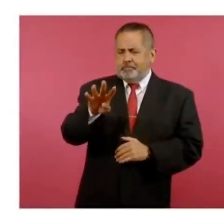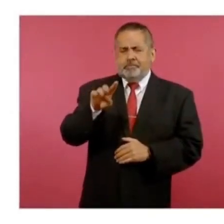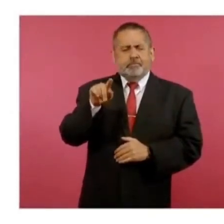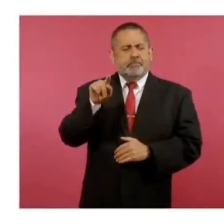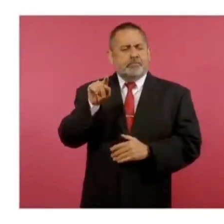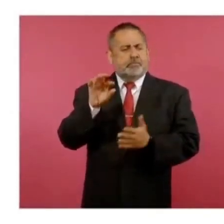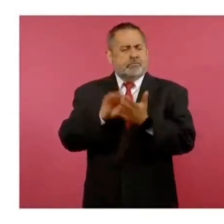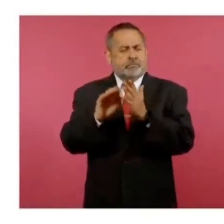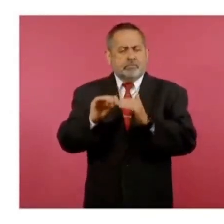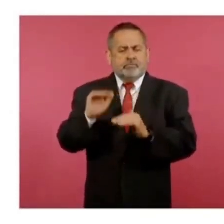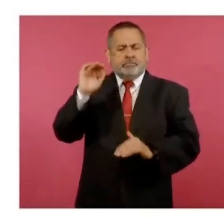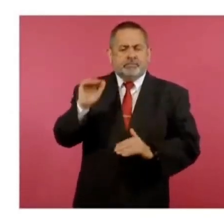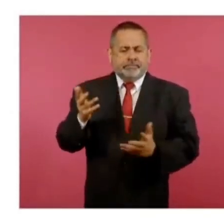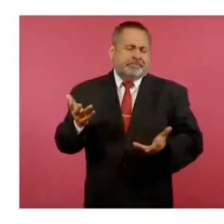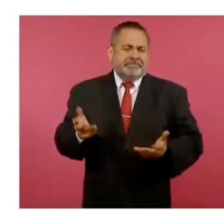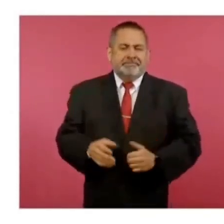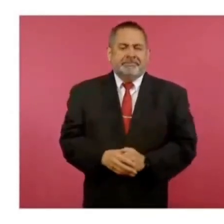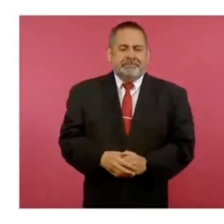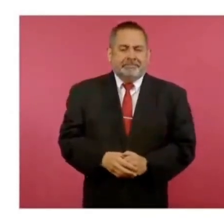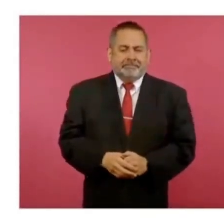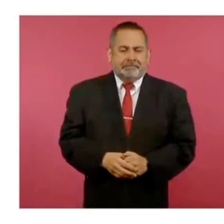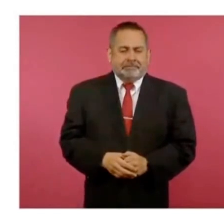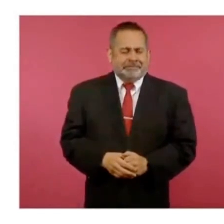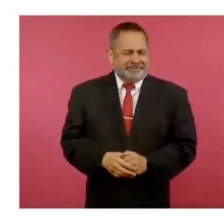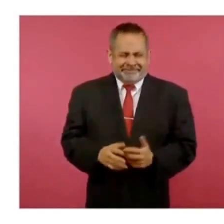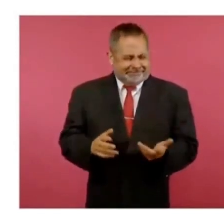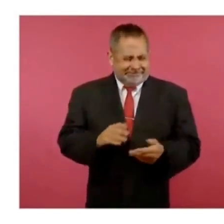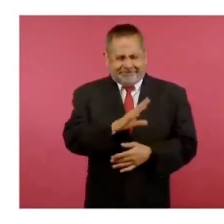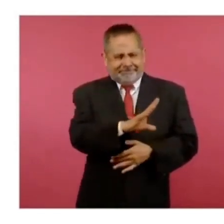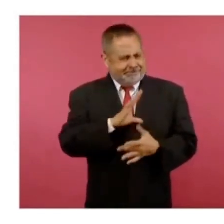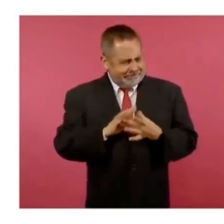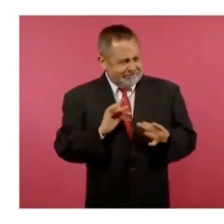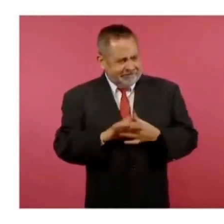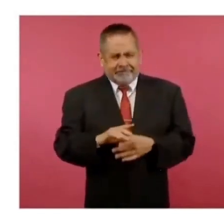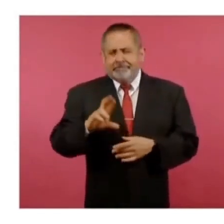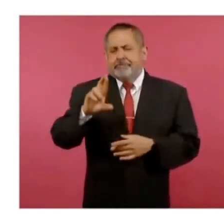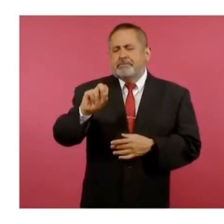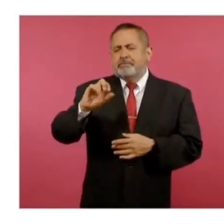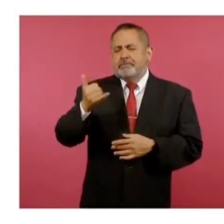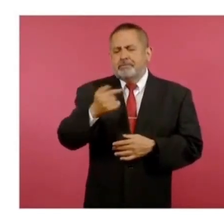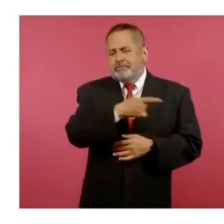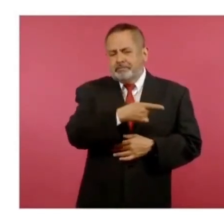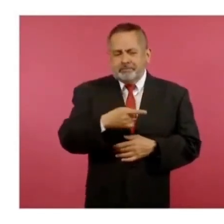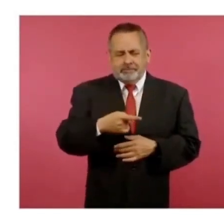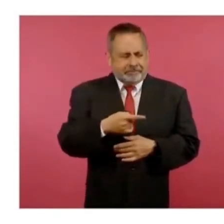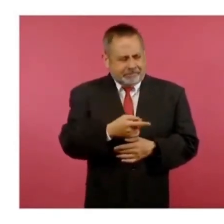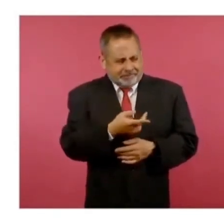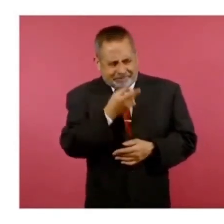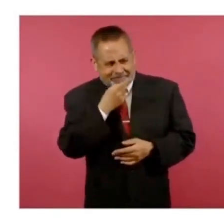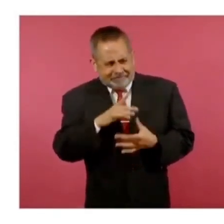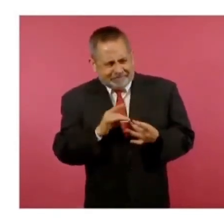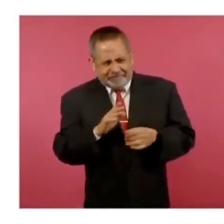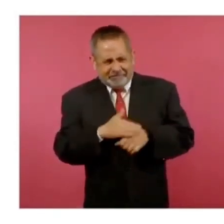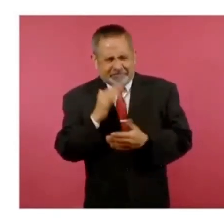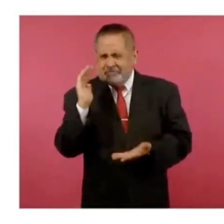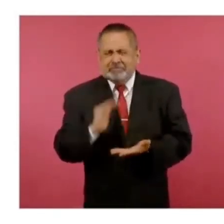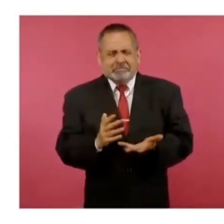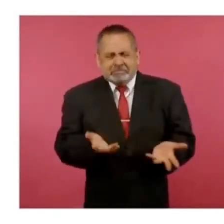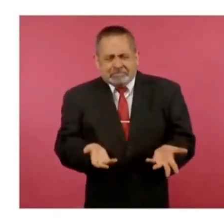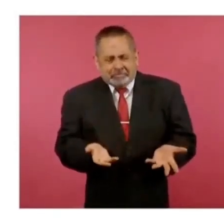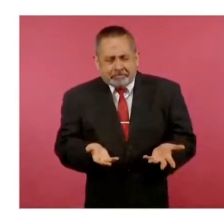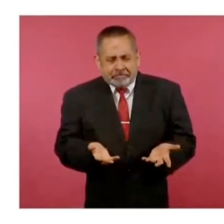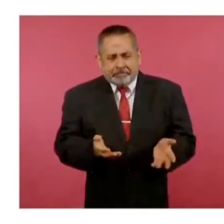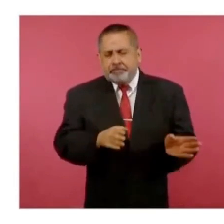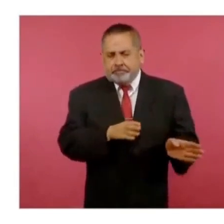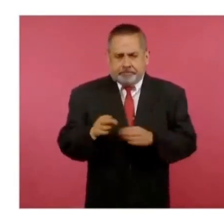19. Que me explique Roy, y ahora pon la de